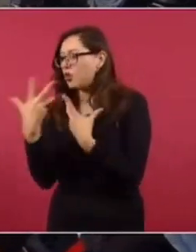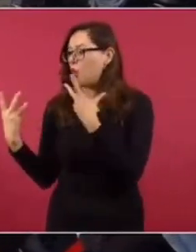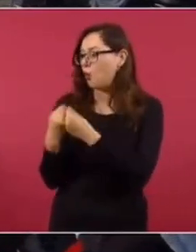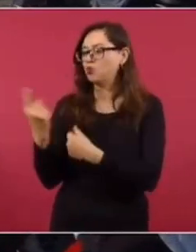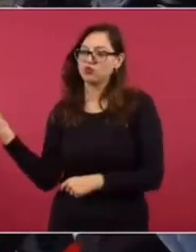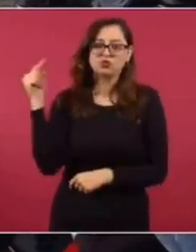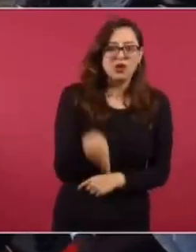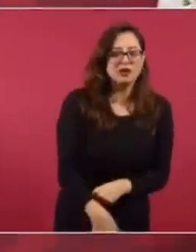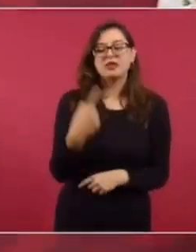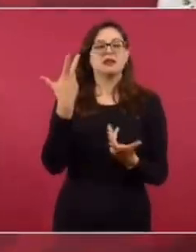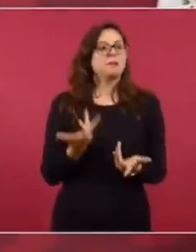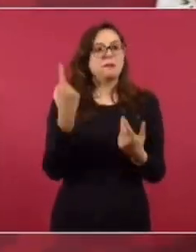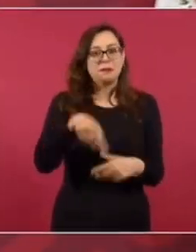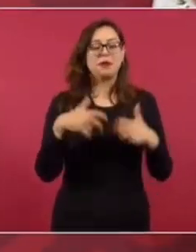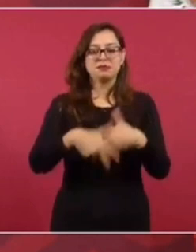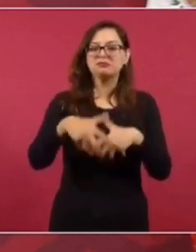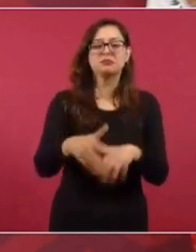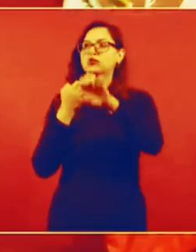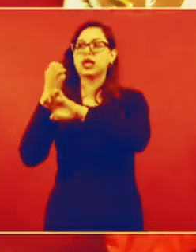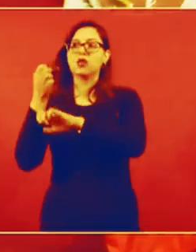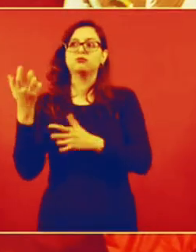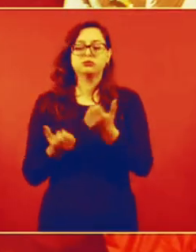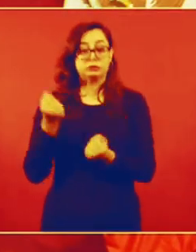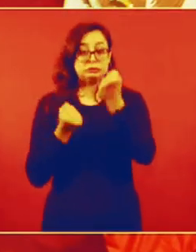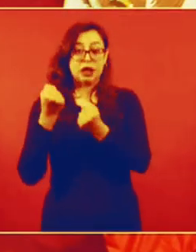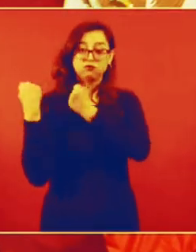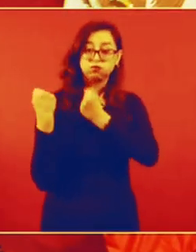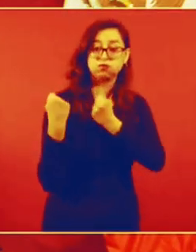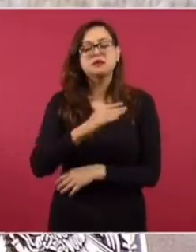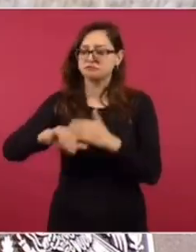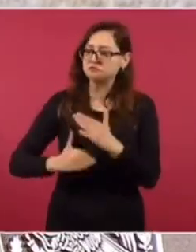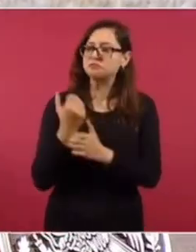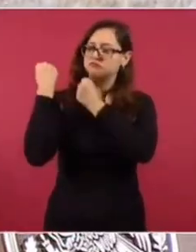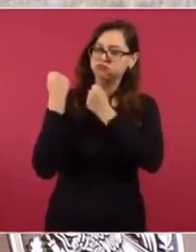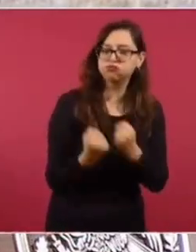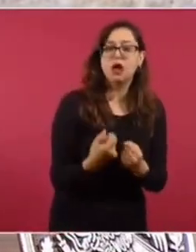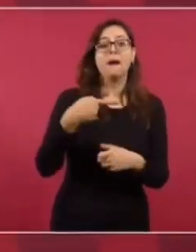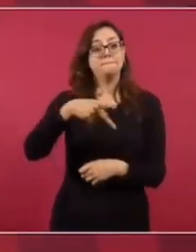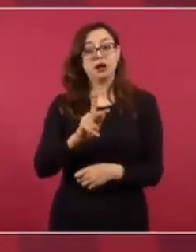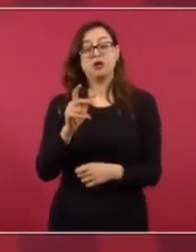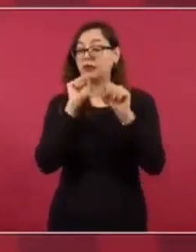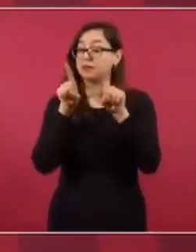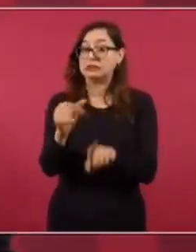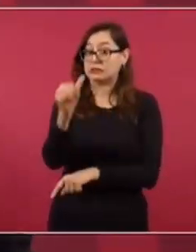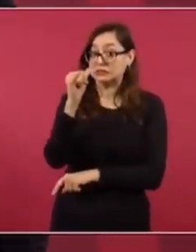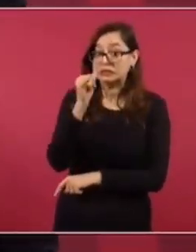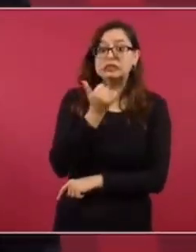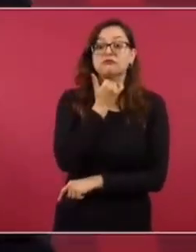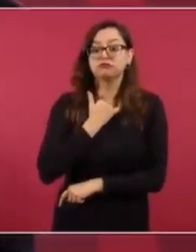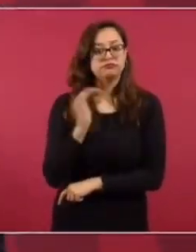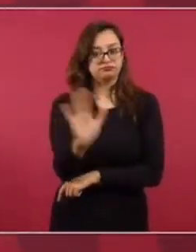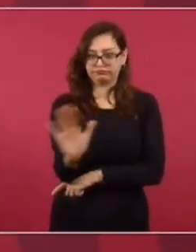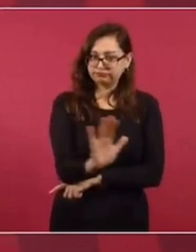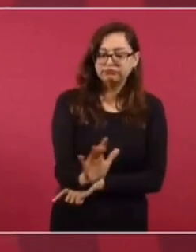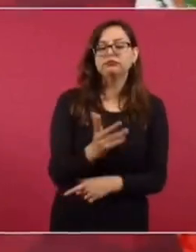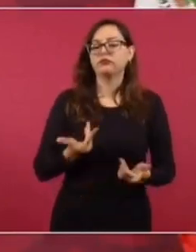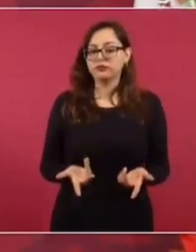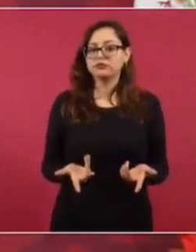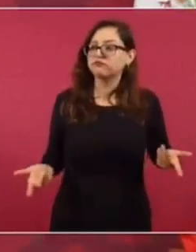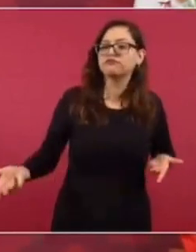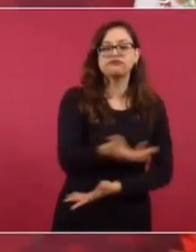Eso sí, con mucho cuidado, despacio, nada de alcohol y es un festejo porque entre todos